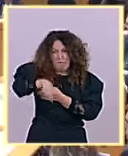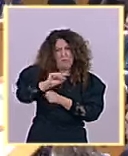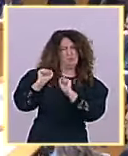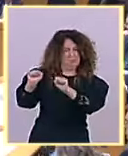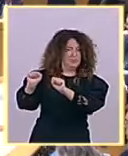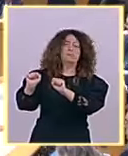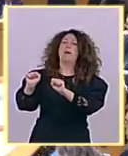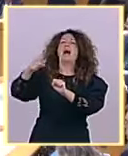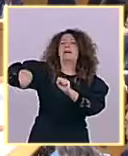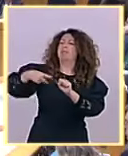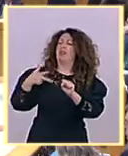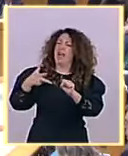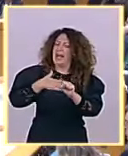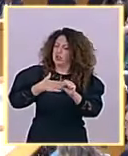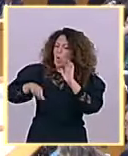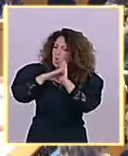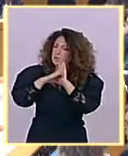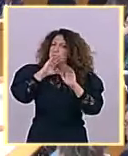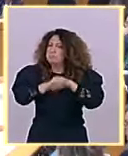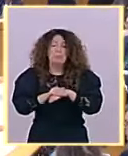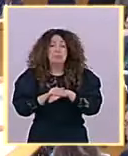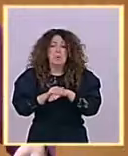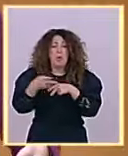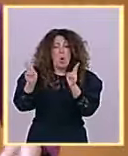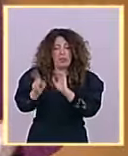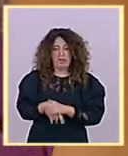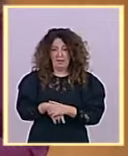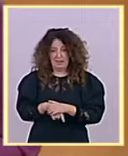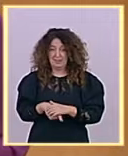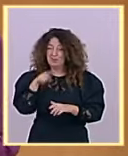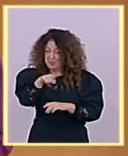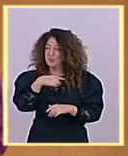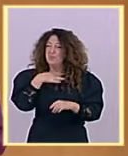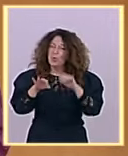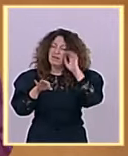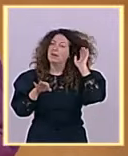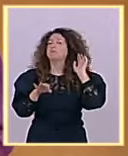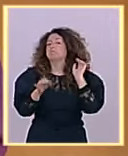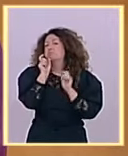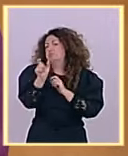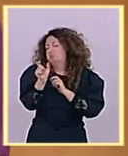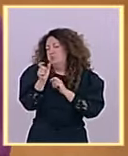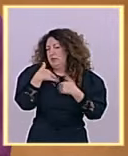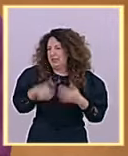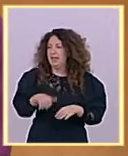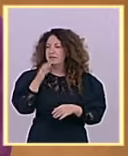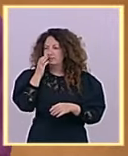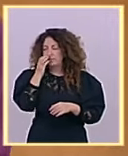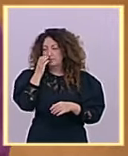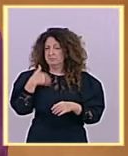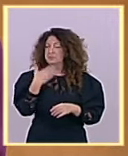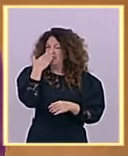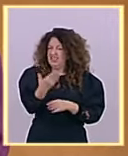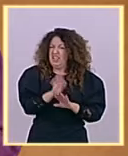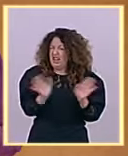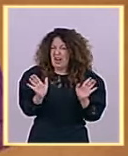Usted mismo puede tener el calificativo y le digo sinceramente señor Feijó no, no vamos a volver a las